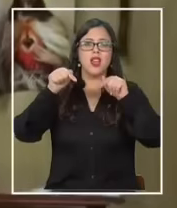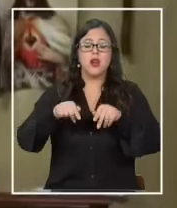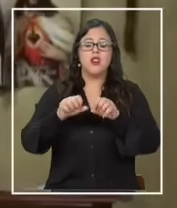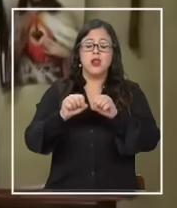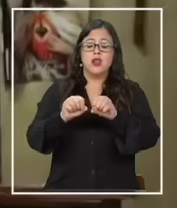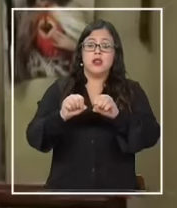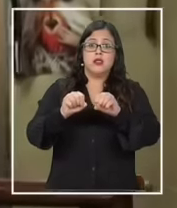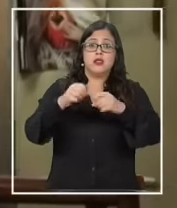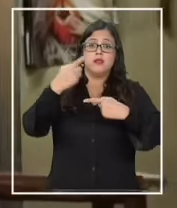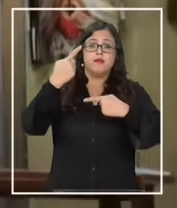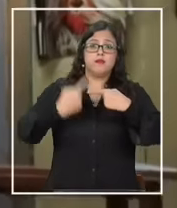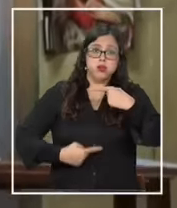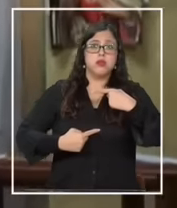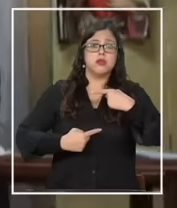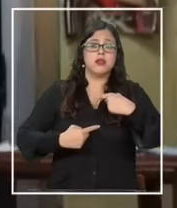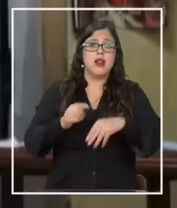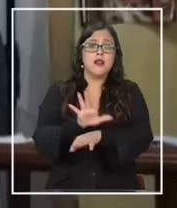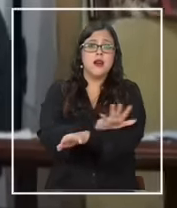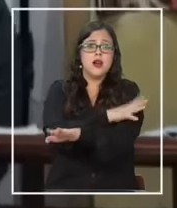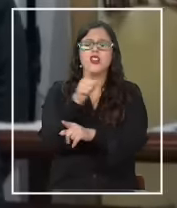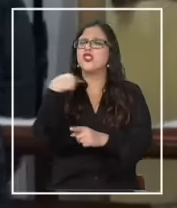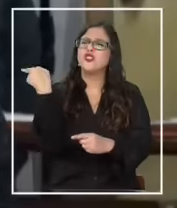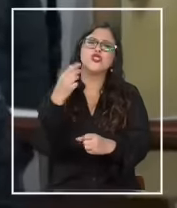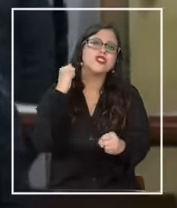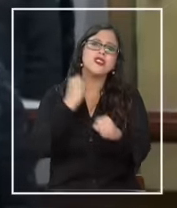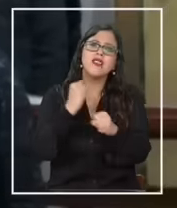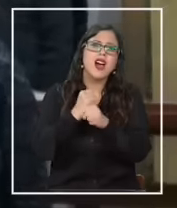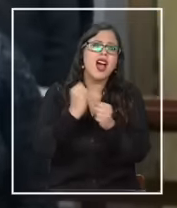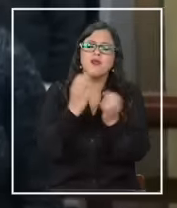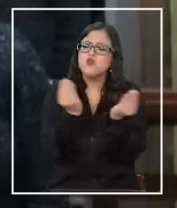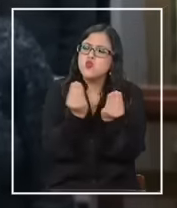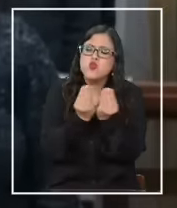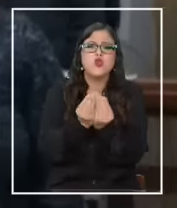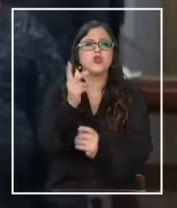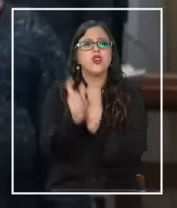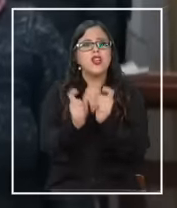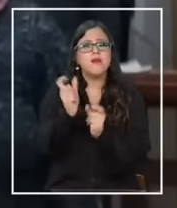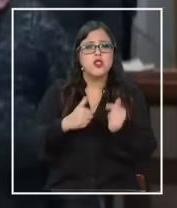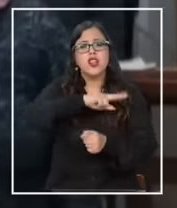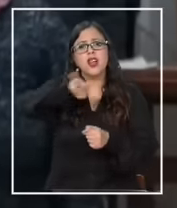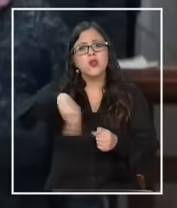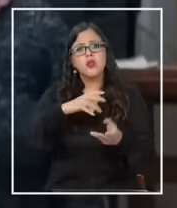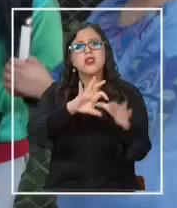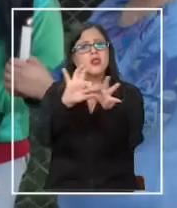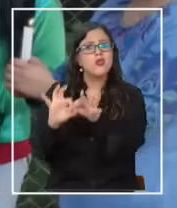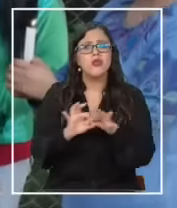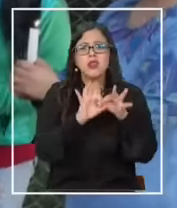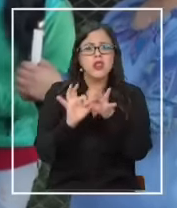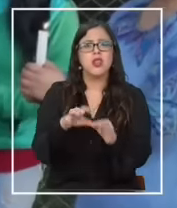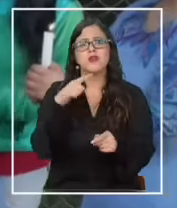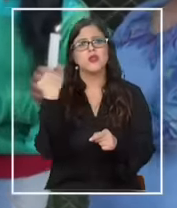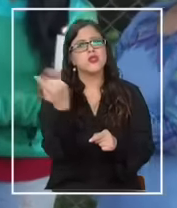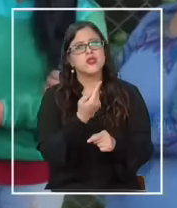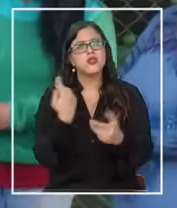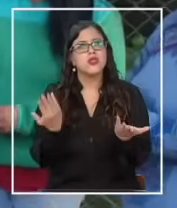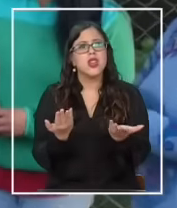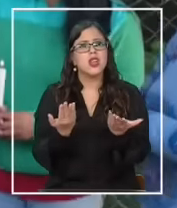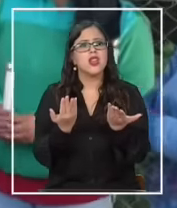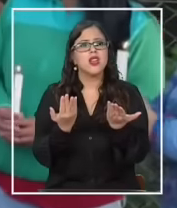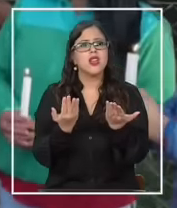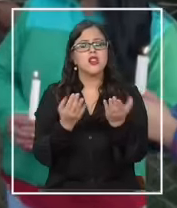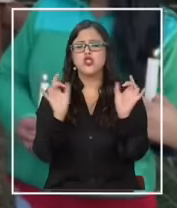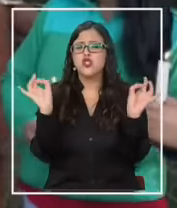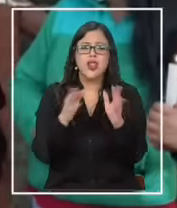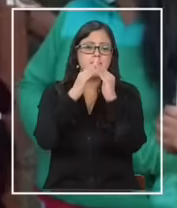reaccionó conmocionada. Tanto que trabajamos mucho con mi gente todos nos unimos empezamos con puras capillitas de pura